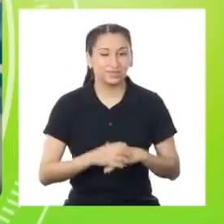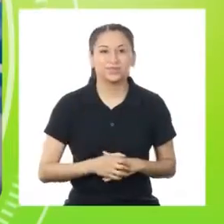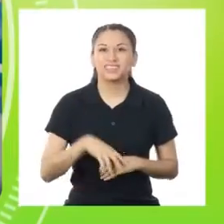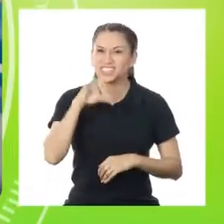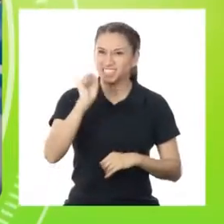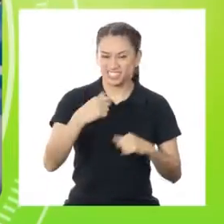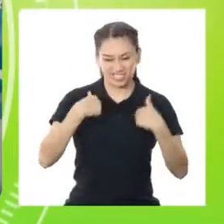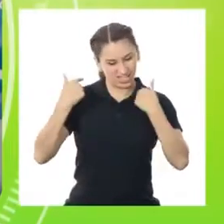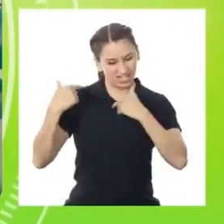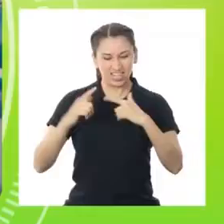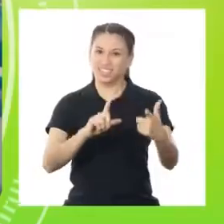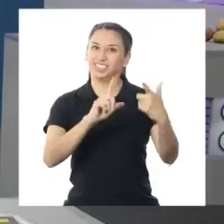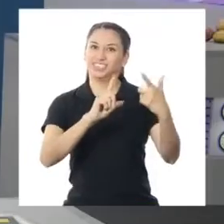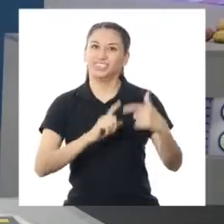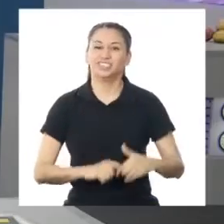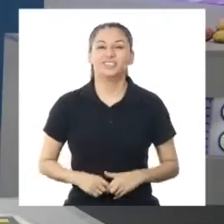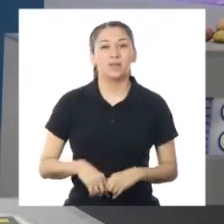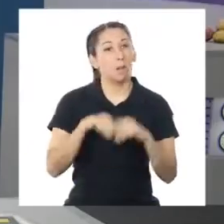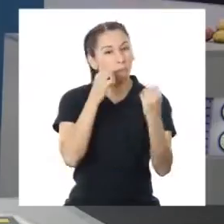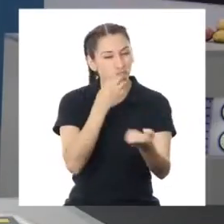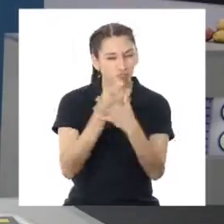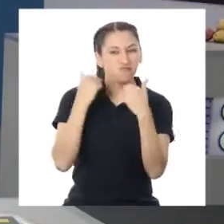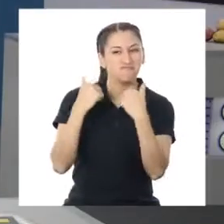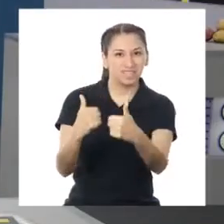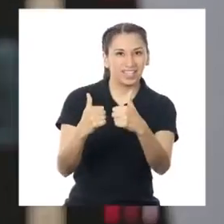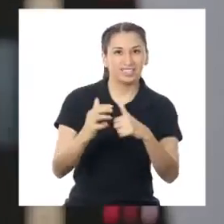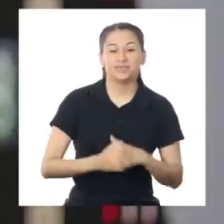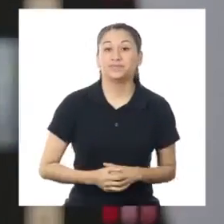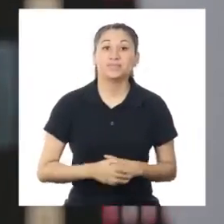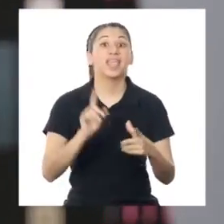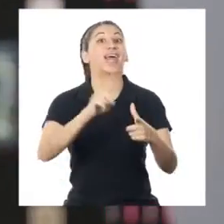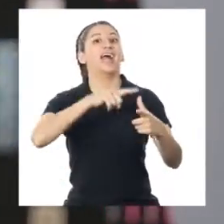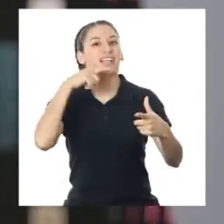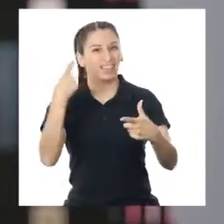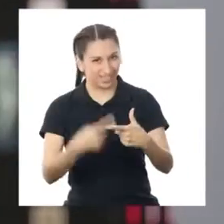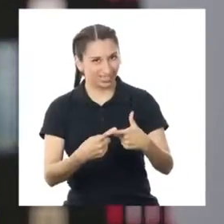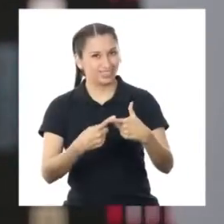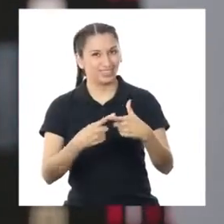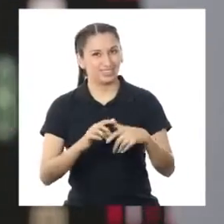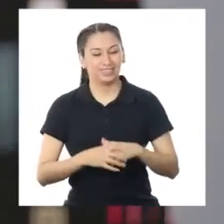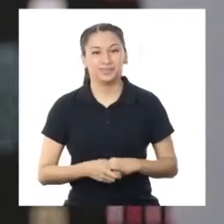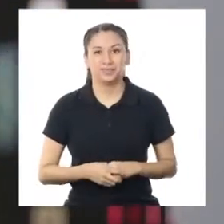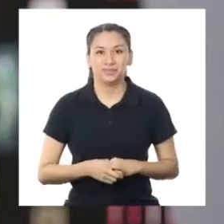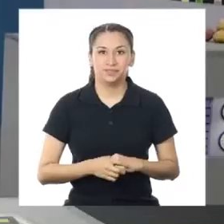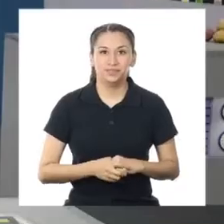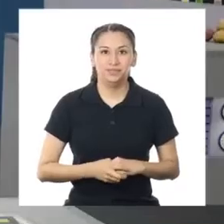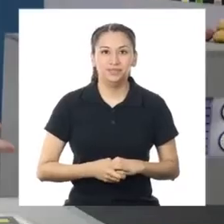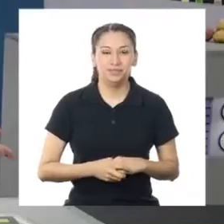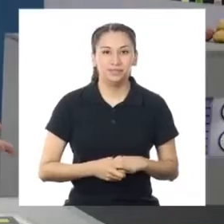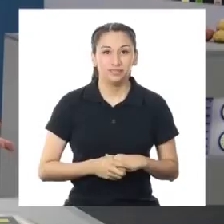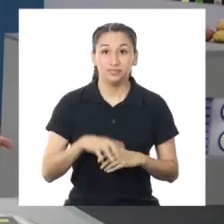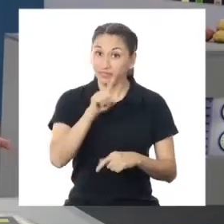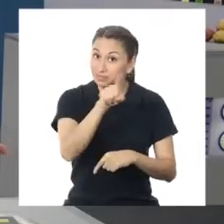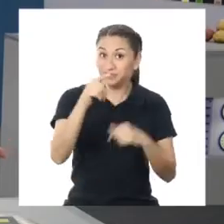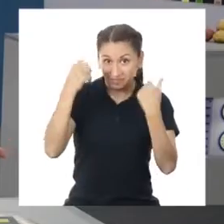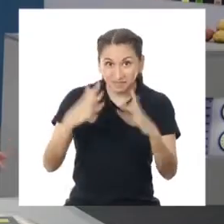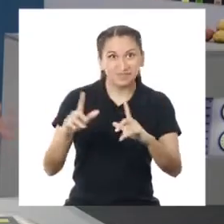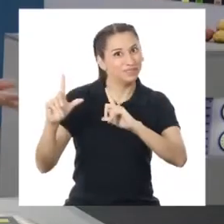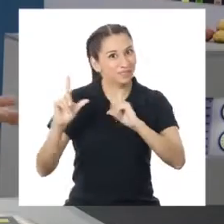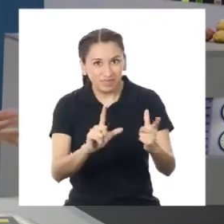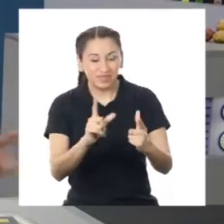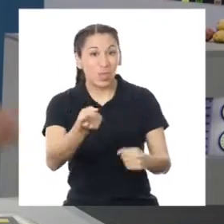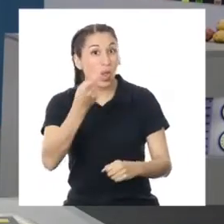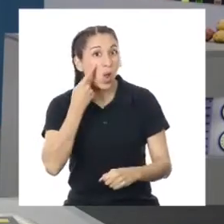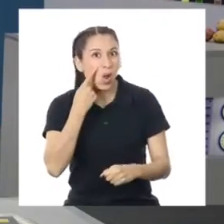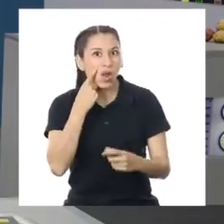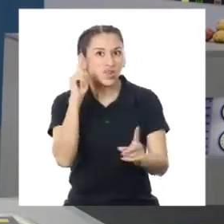¡Súper listo! ¡Bien dicho! ¡Entonces! ¿Están listos para conocer